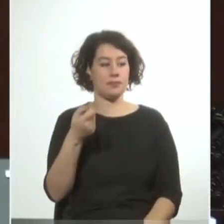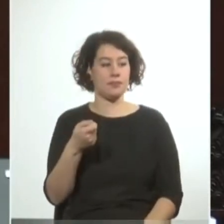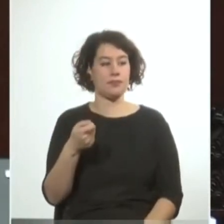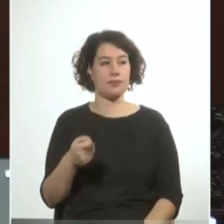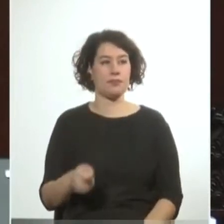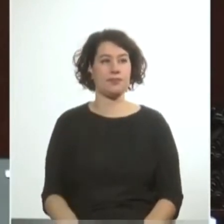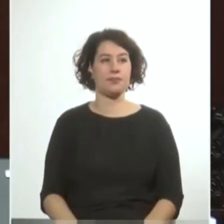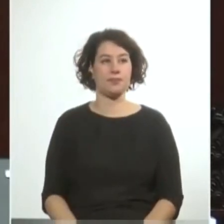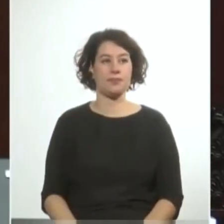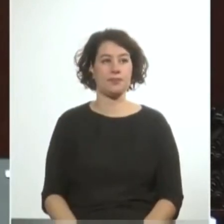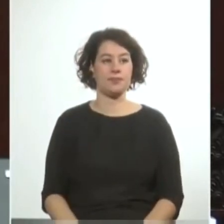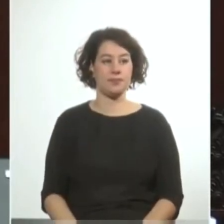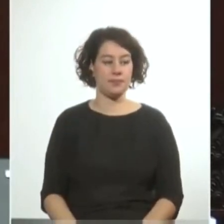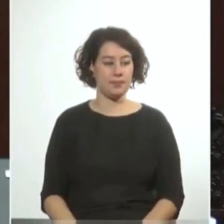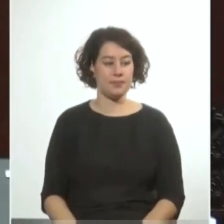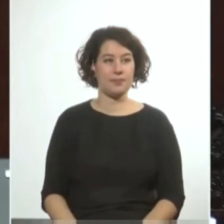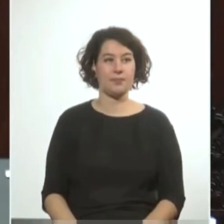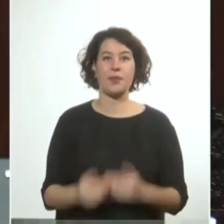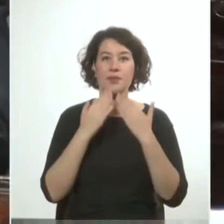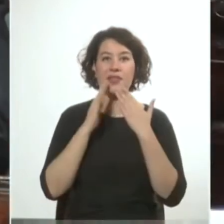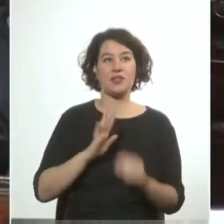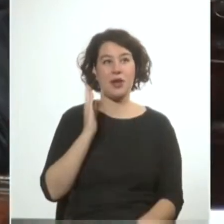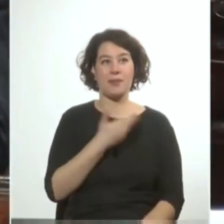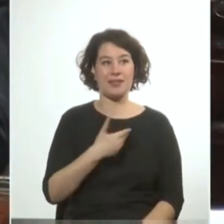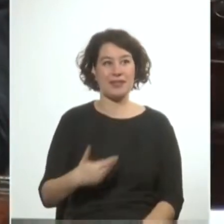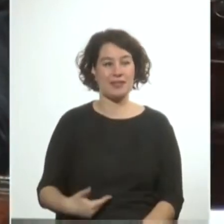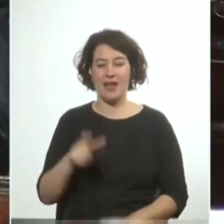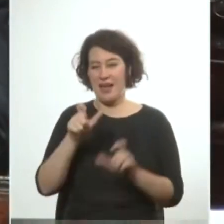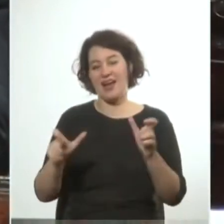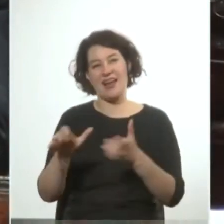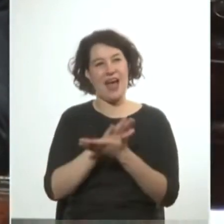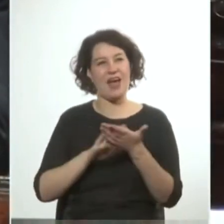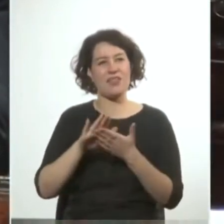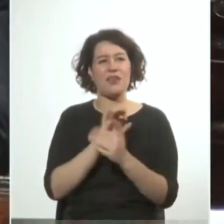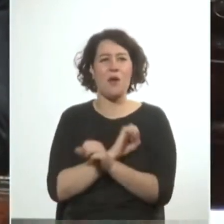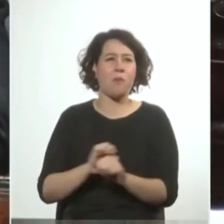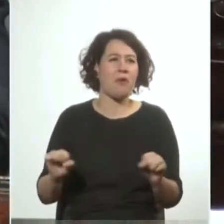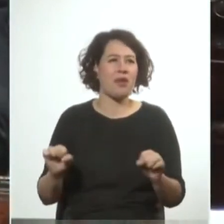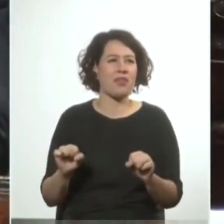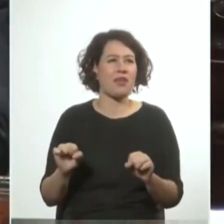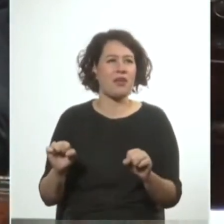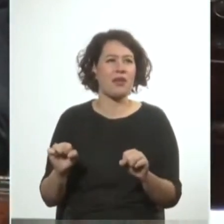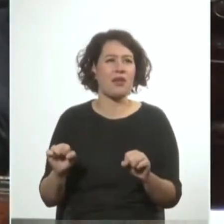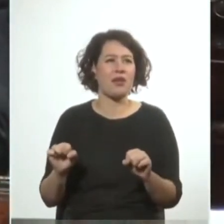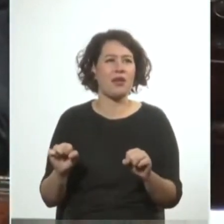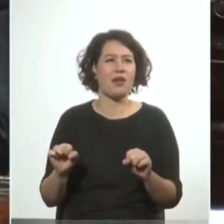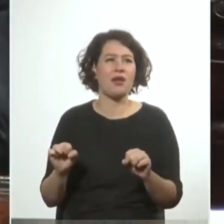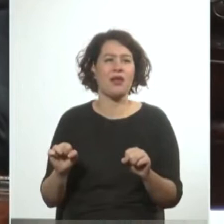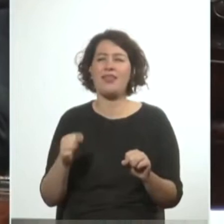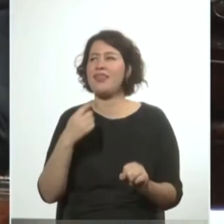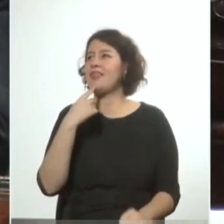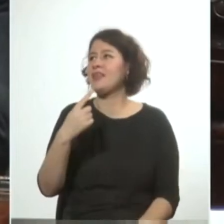Muchas gracias, señora Presidenta. Nadie acá puede arrogarse el derecho ni la